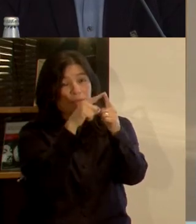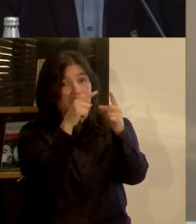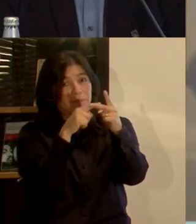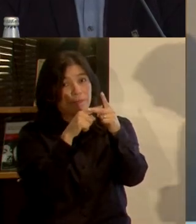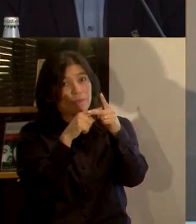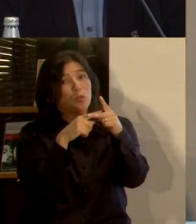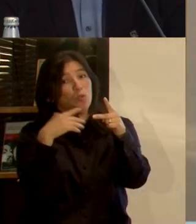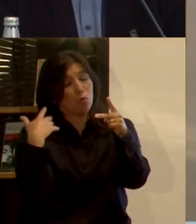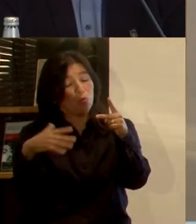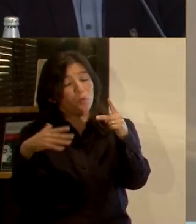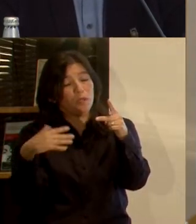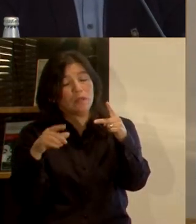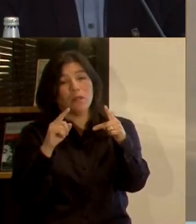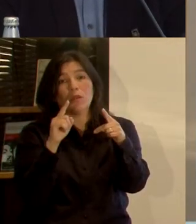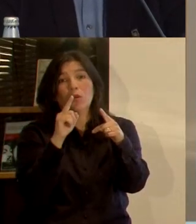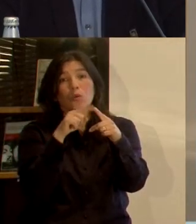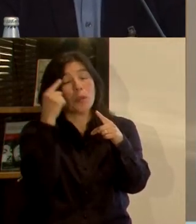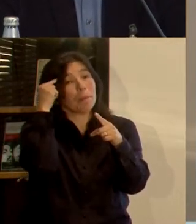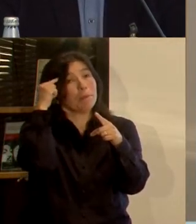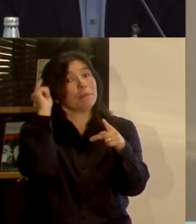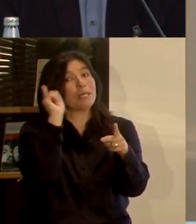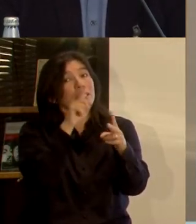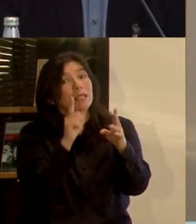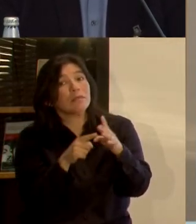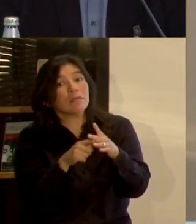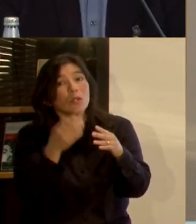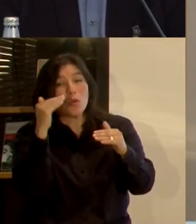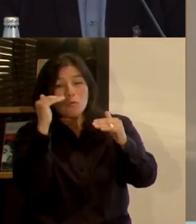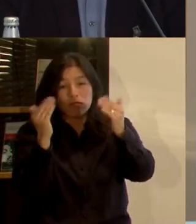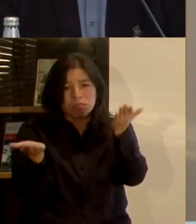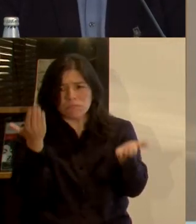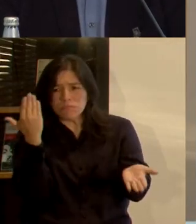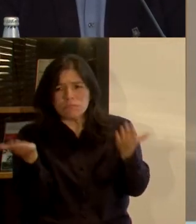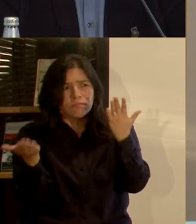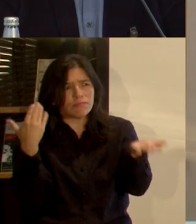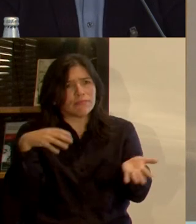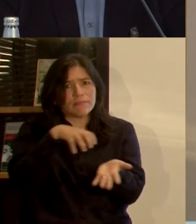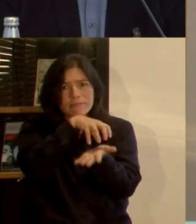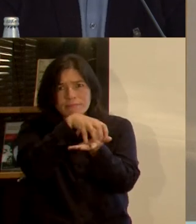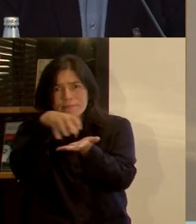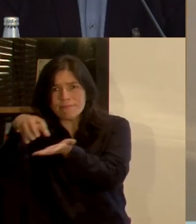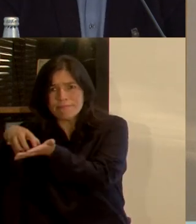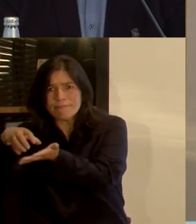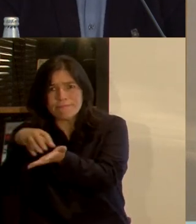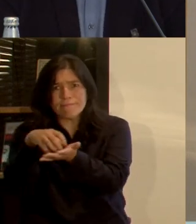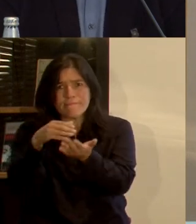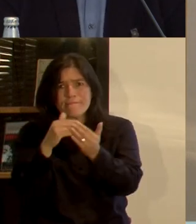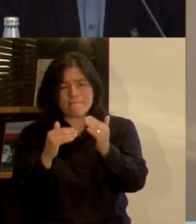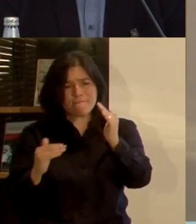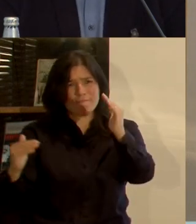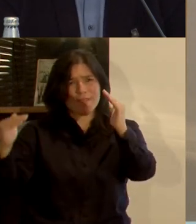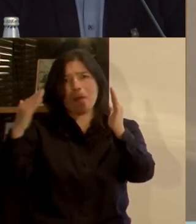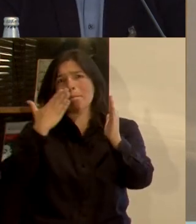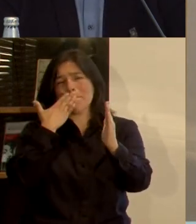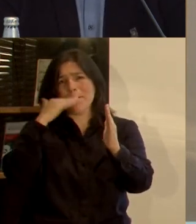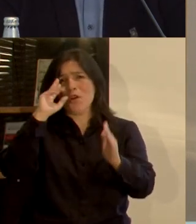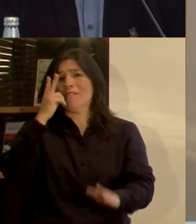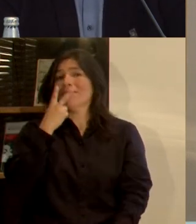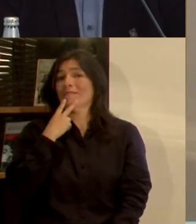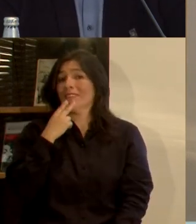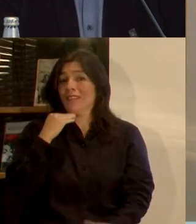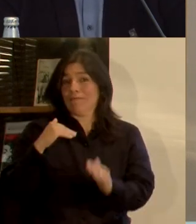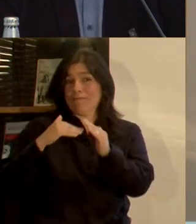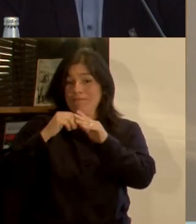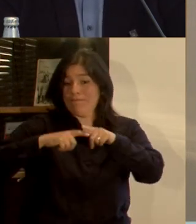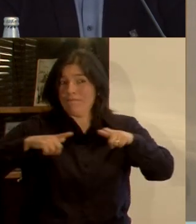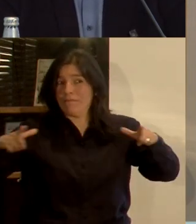menores. Y por lo tanto, si uno los pone, intentar compararlos, estas grandes ciudades, unas de mayor escala, evidentemente, uno descubre